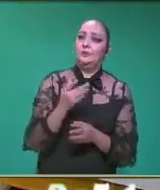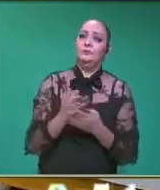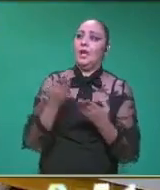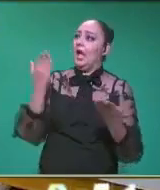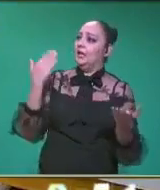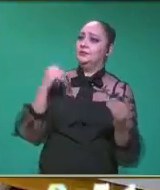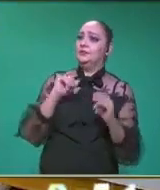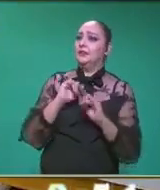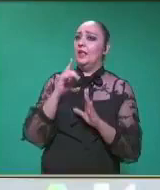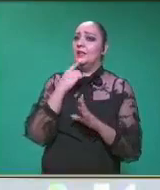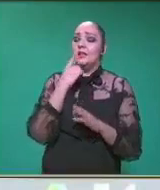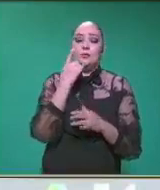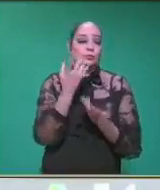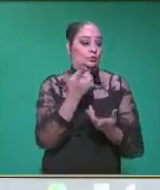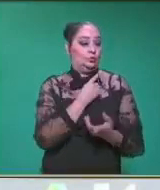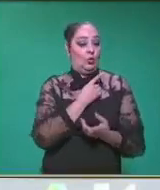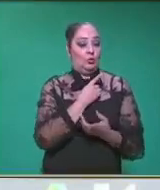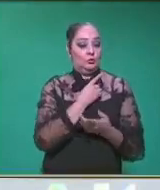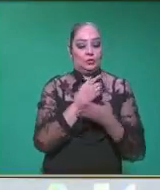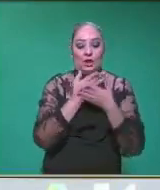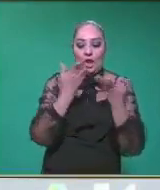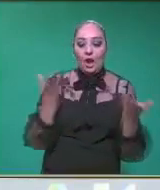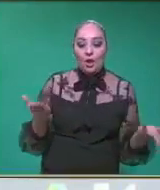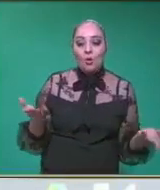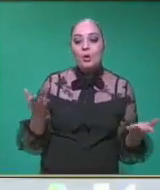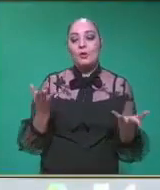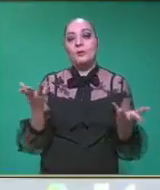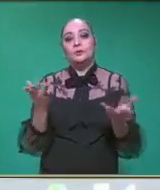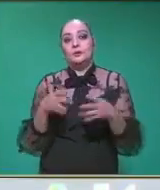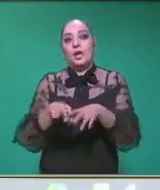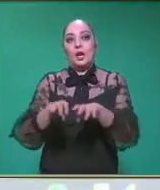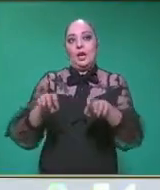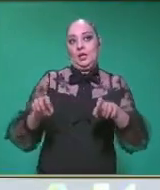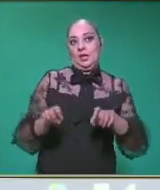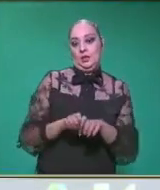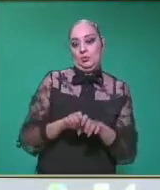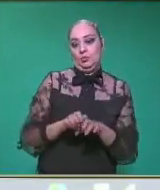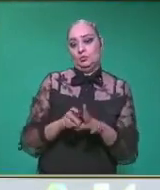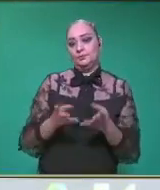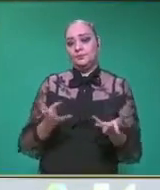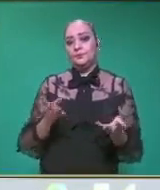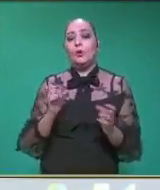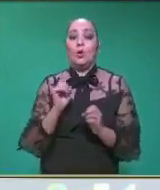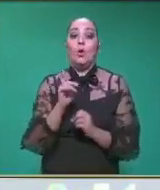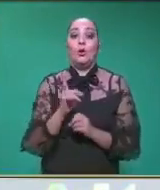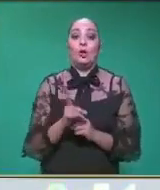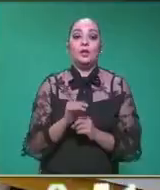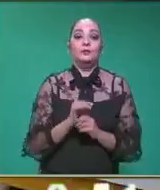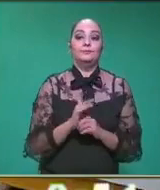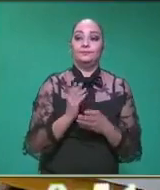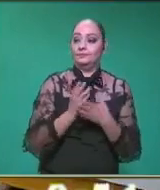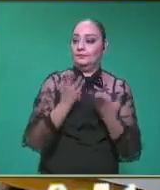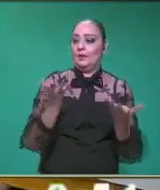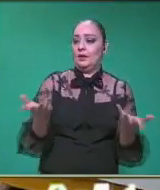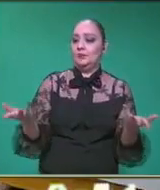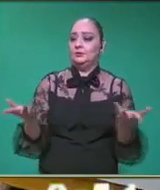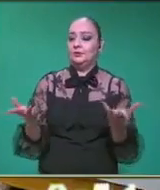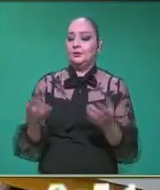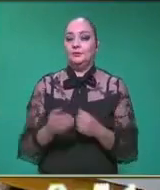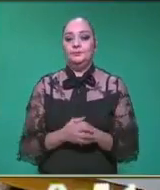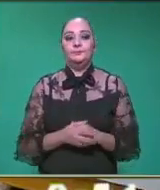jugamos de manera individual y ahorita lo vamos a hacer en colectivo. Vamos a colocarnos